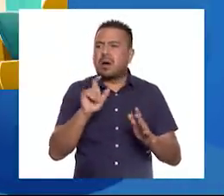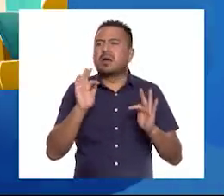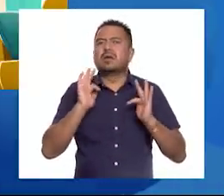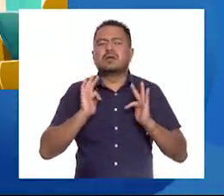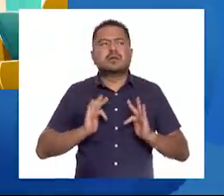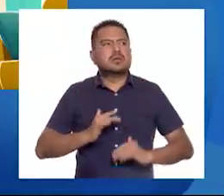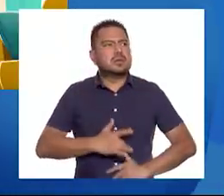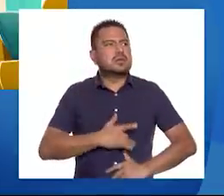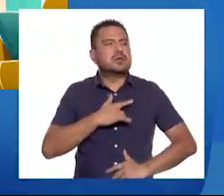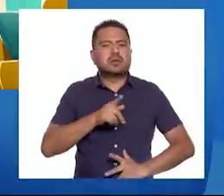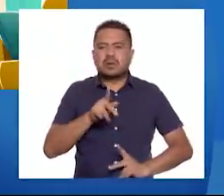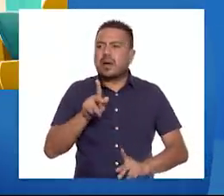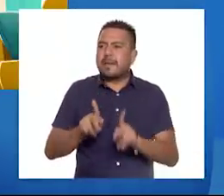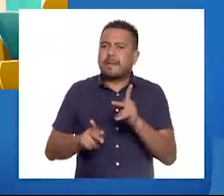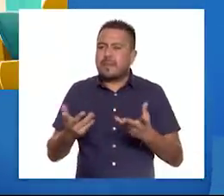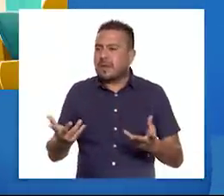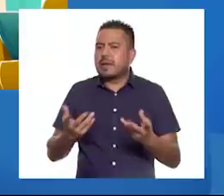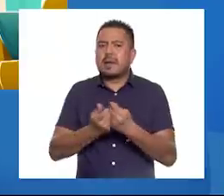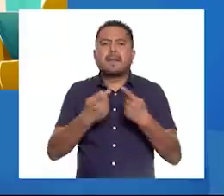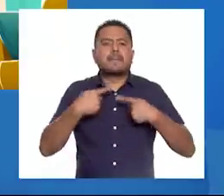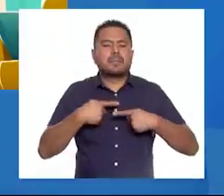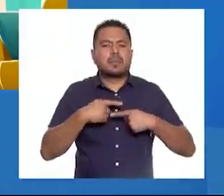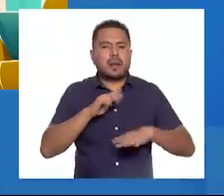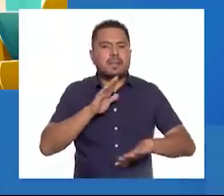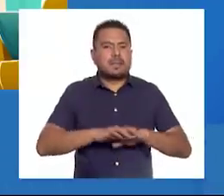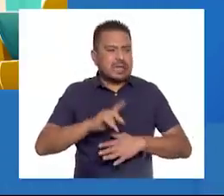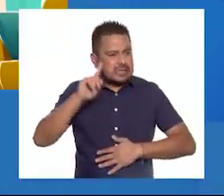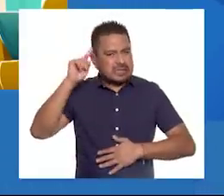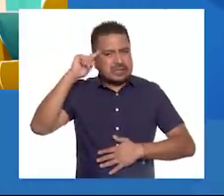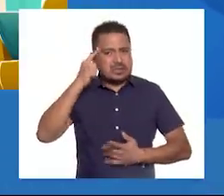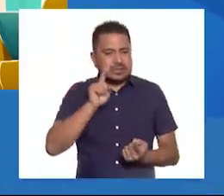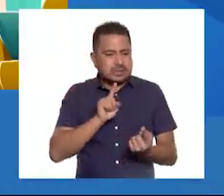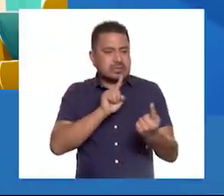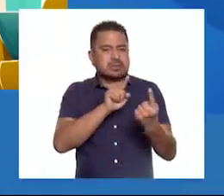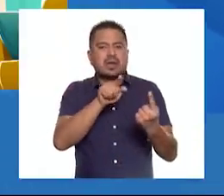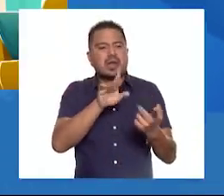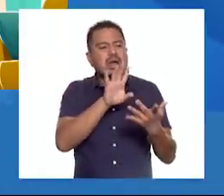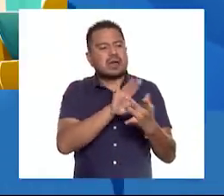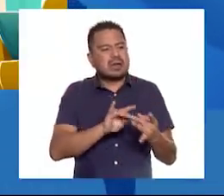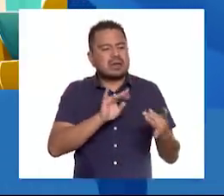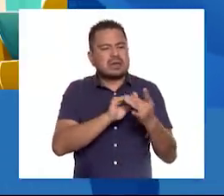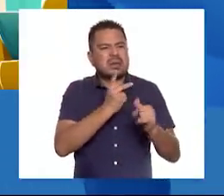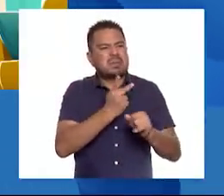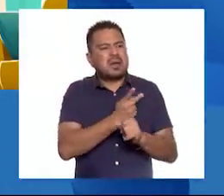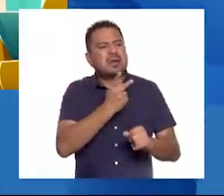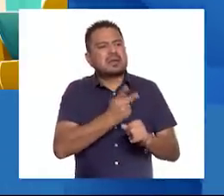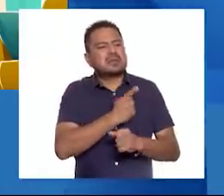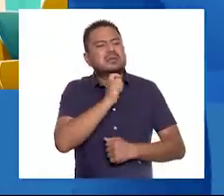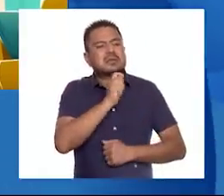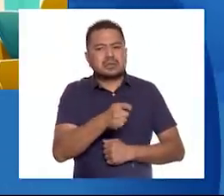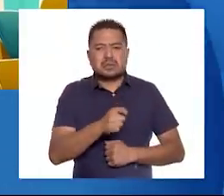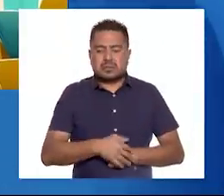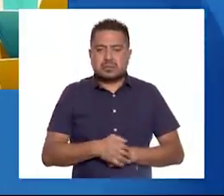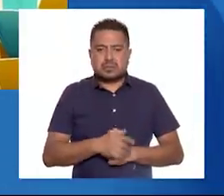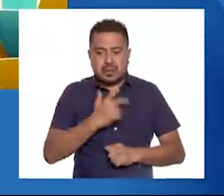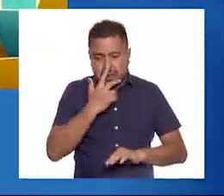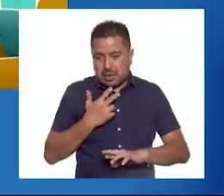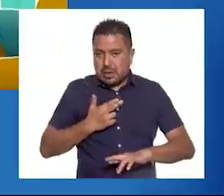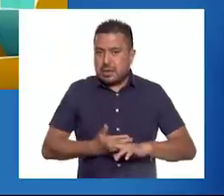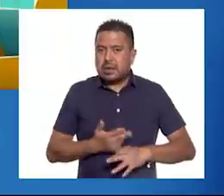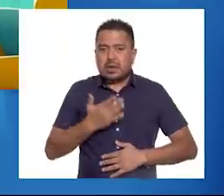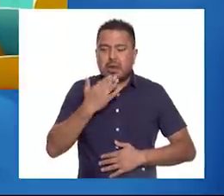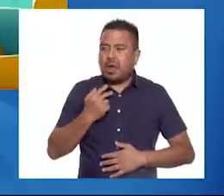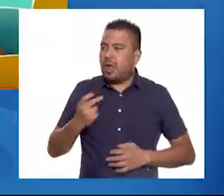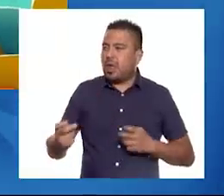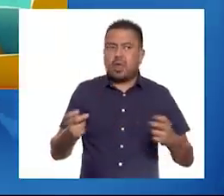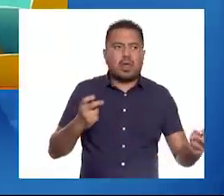tranquila, platica con la persona con quien te enojaste. Explícale lo que te pasó, sin responsabilizar a